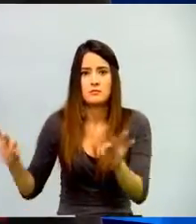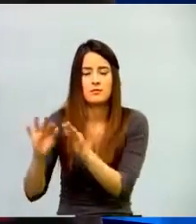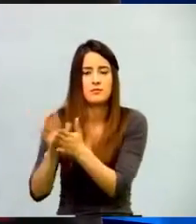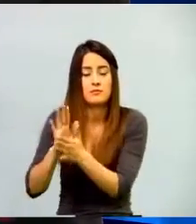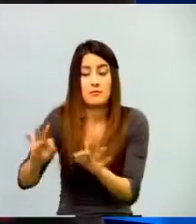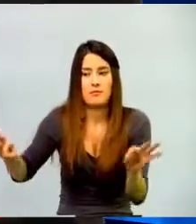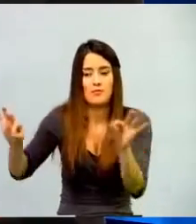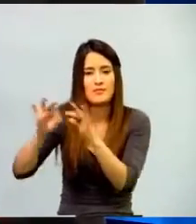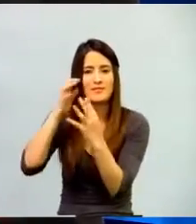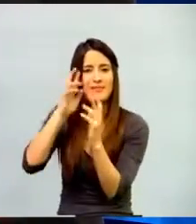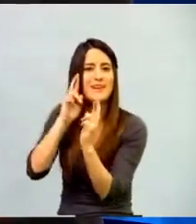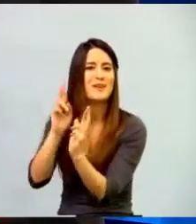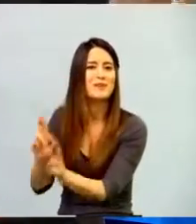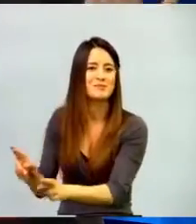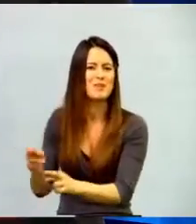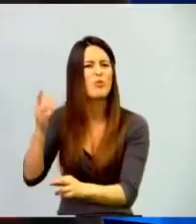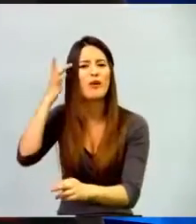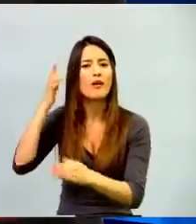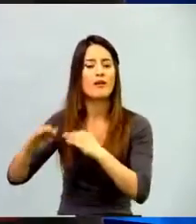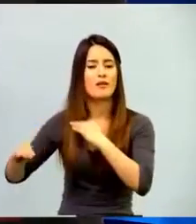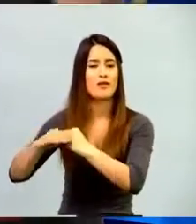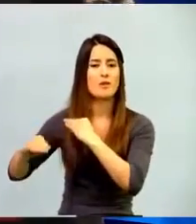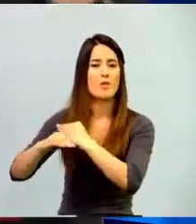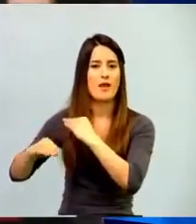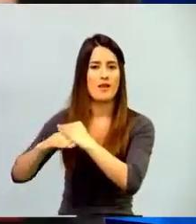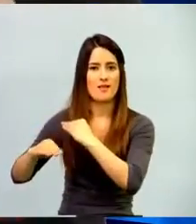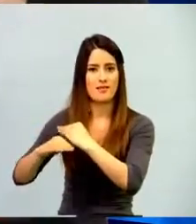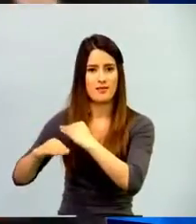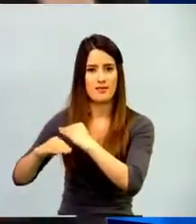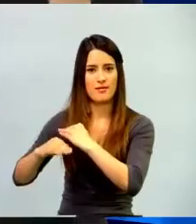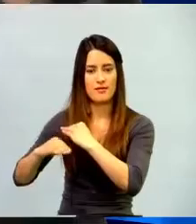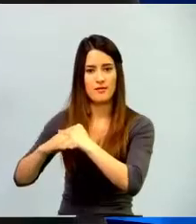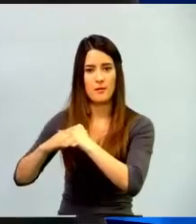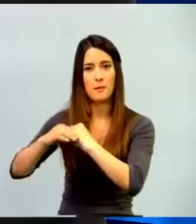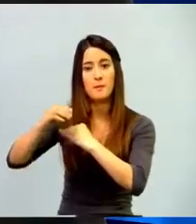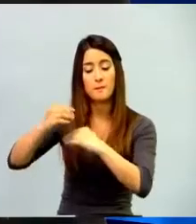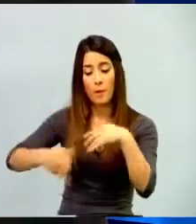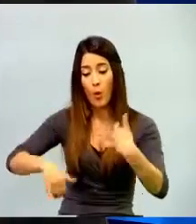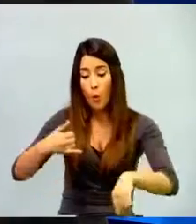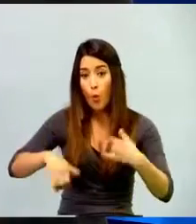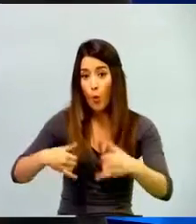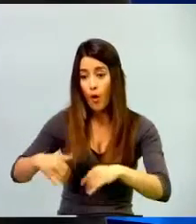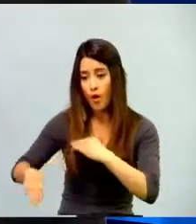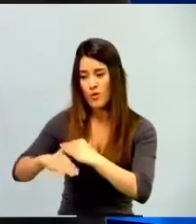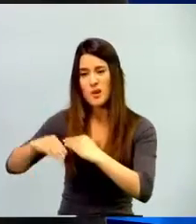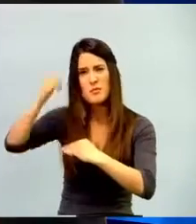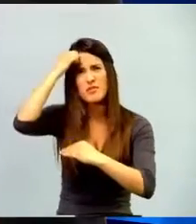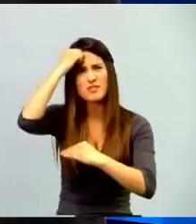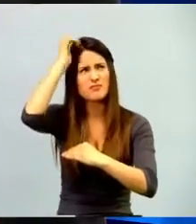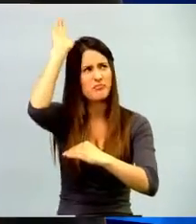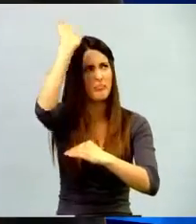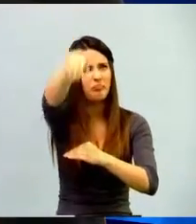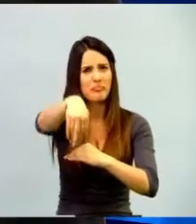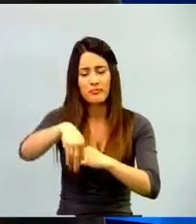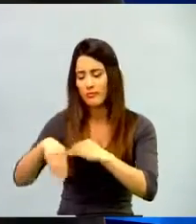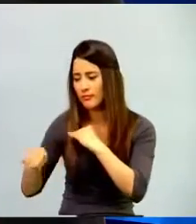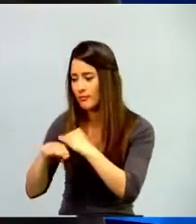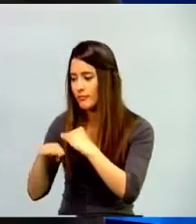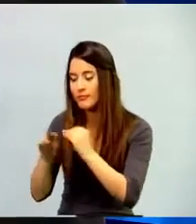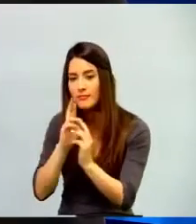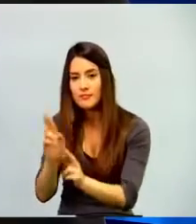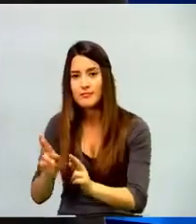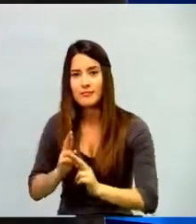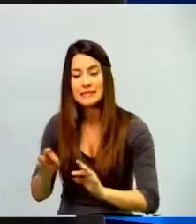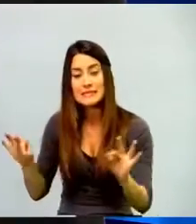dice. O el reconocimiento para ellos en el juego no es tanto el docente, sino sus propios compañeros. Entonces, eso es interesante.